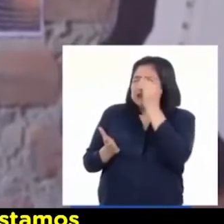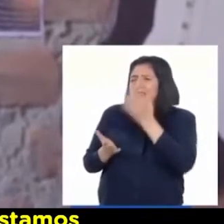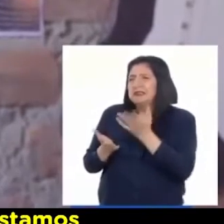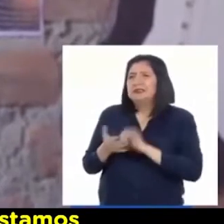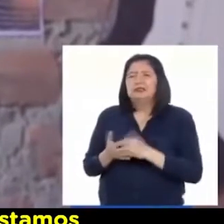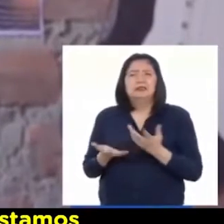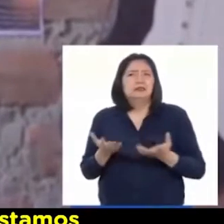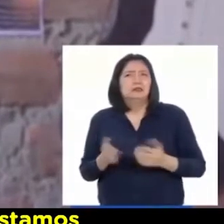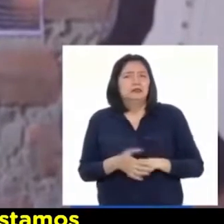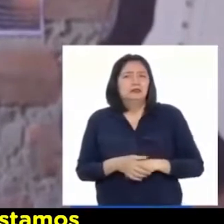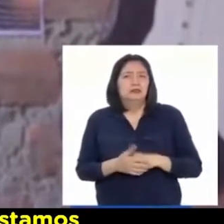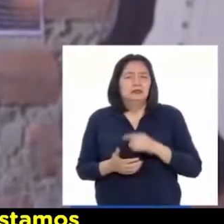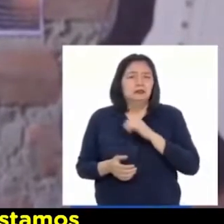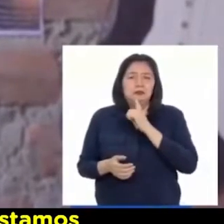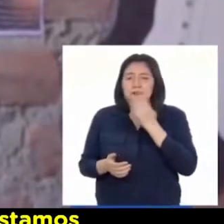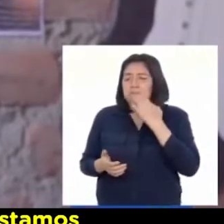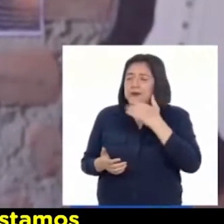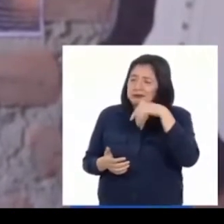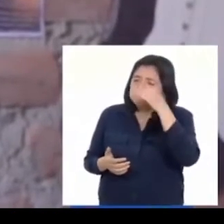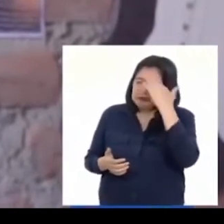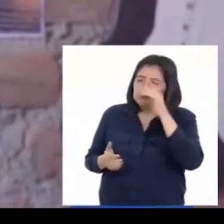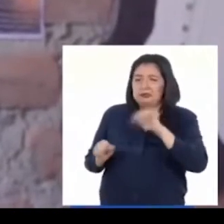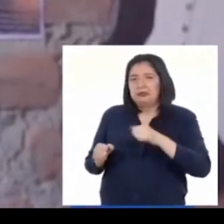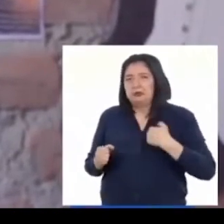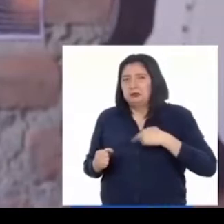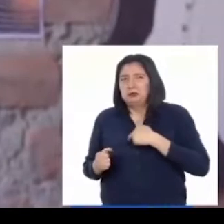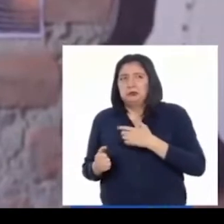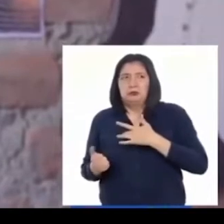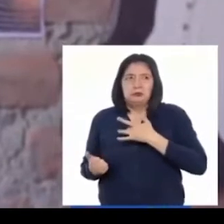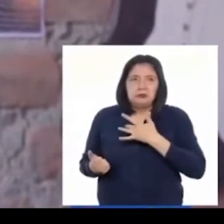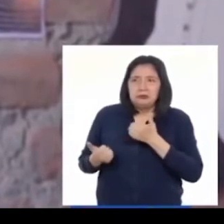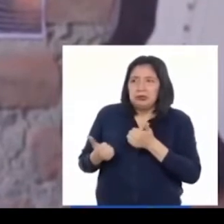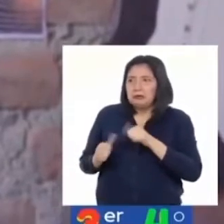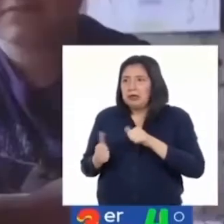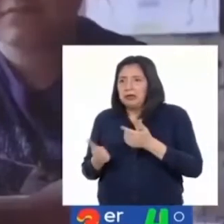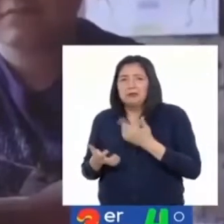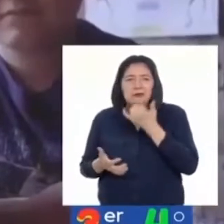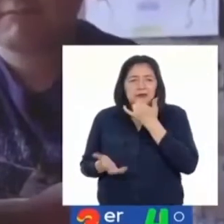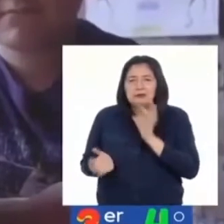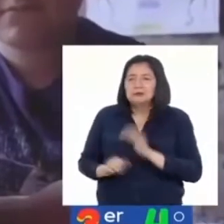si nuestros padres van a poder saber si estamos bien, mal, qué nos pasó.